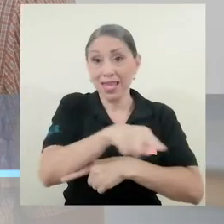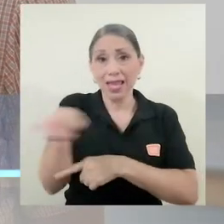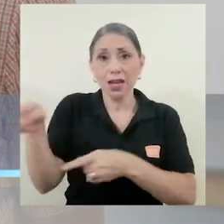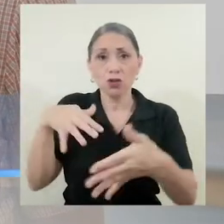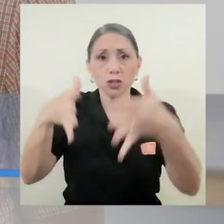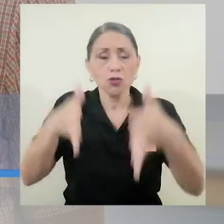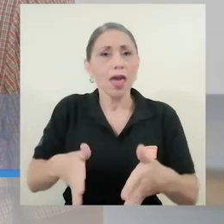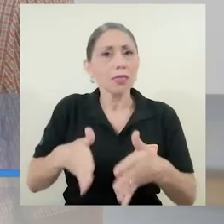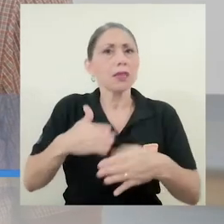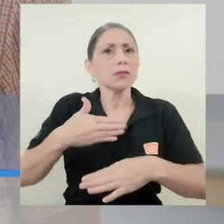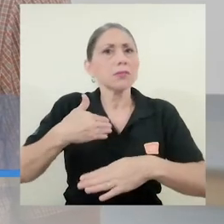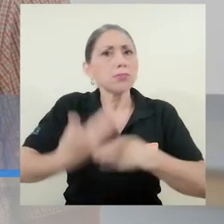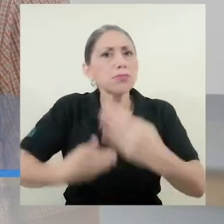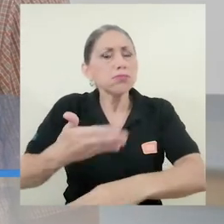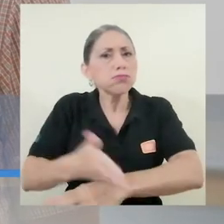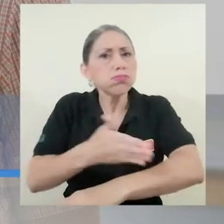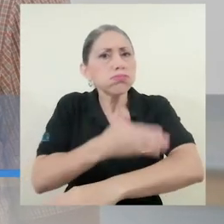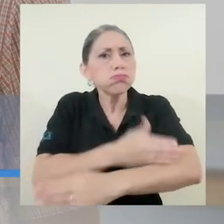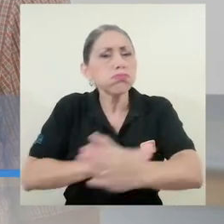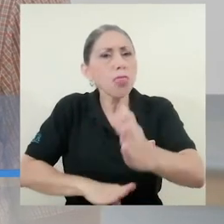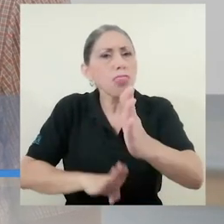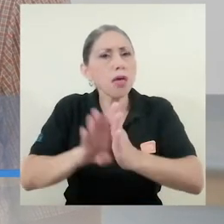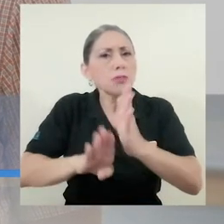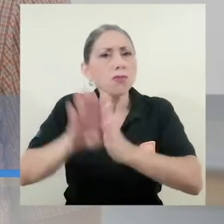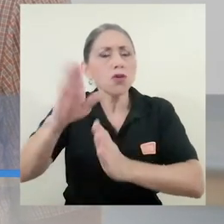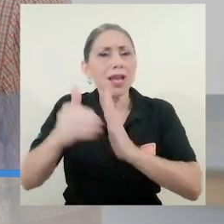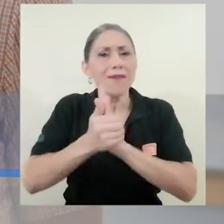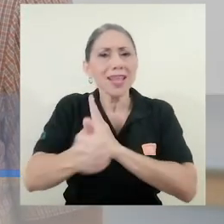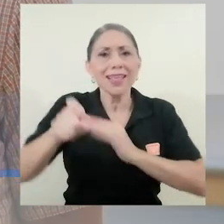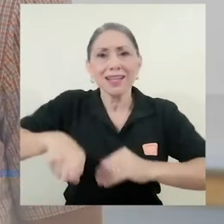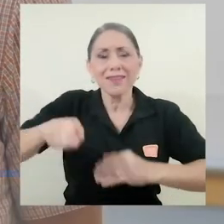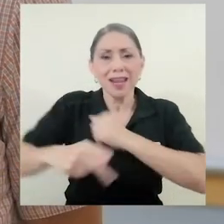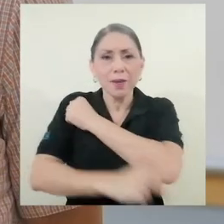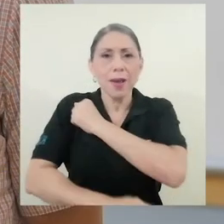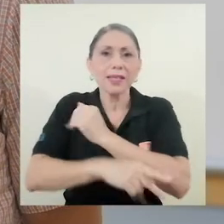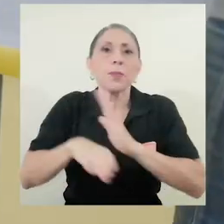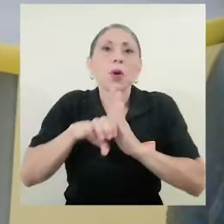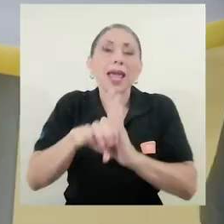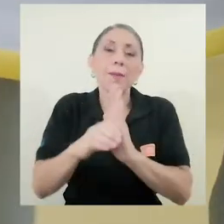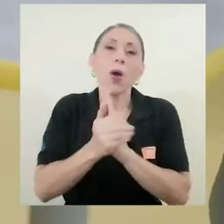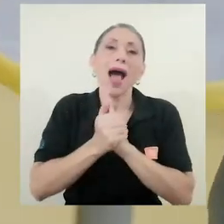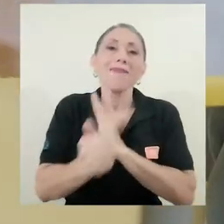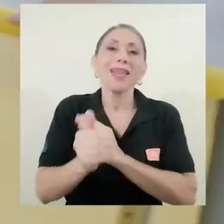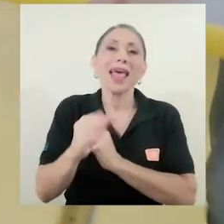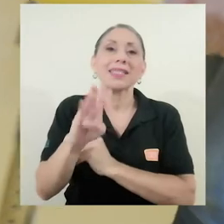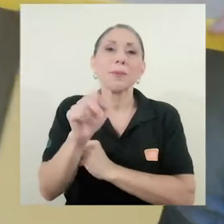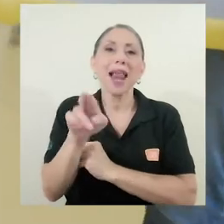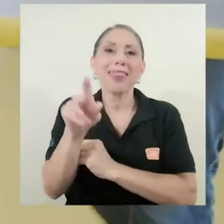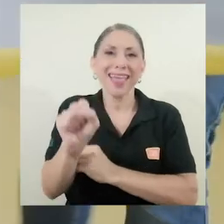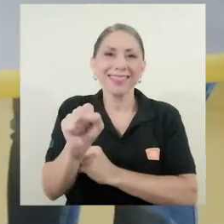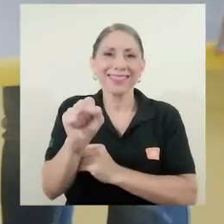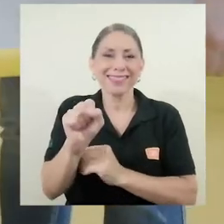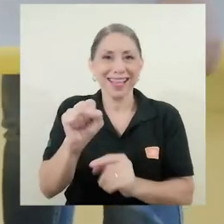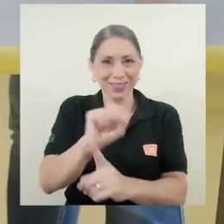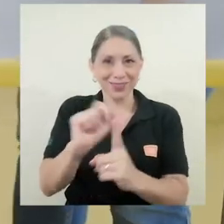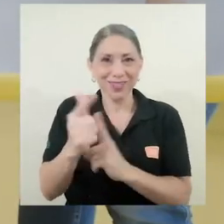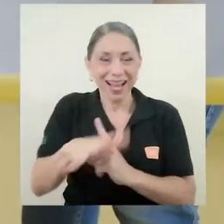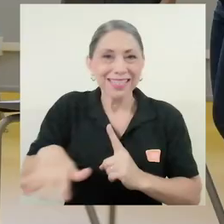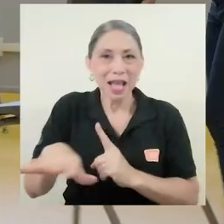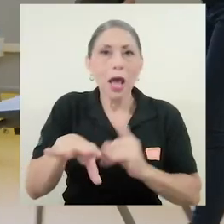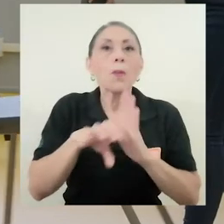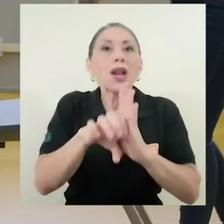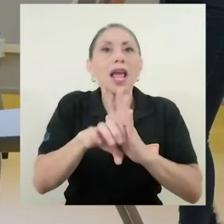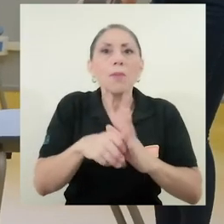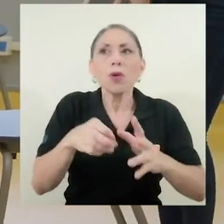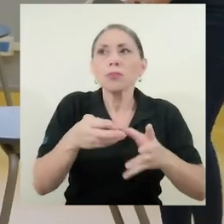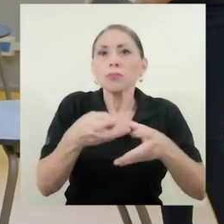desarrollar ciertas habilidades que actualmente se está requiriendo del país, como son las habilidades blandas, como por ejemplo resolución